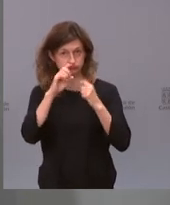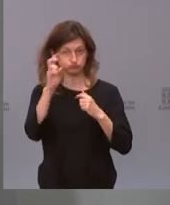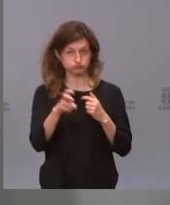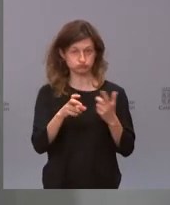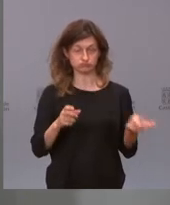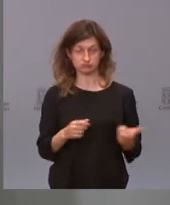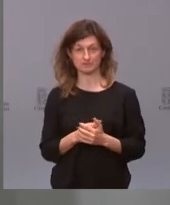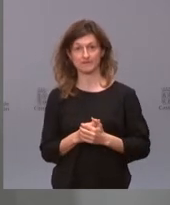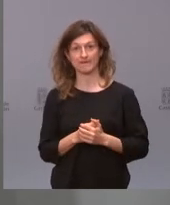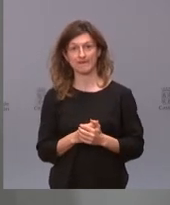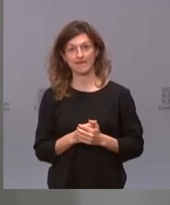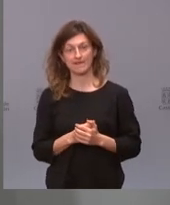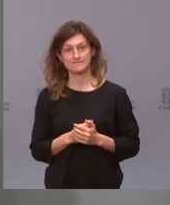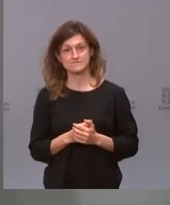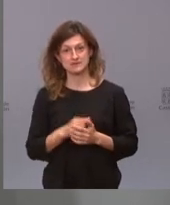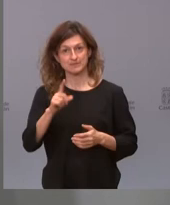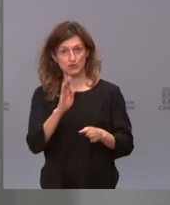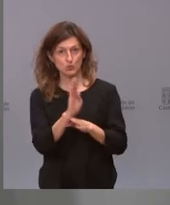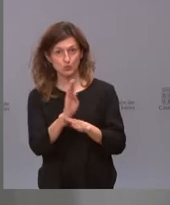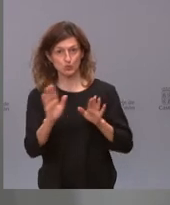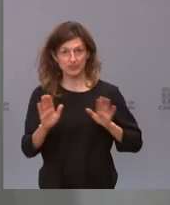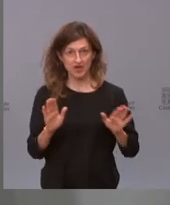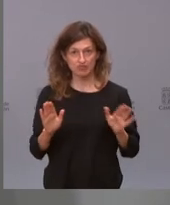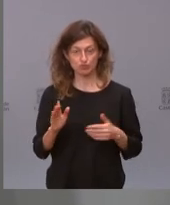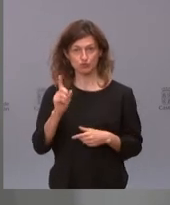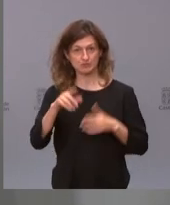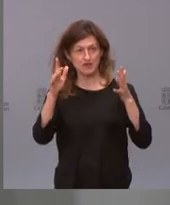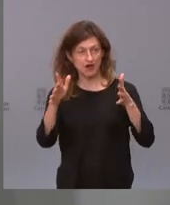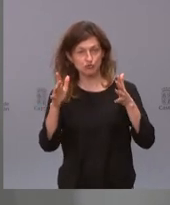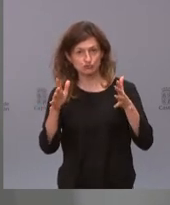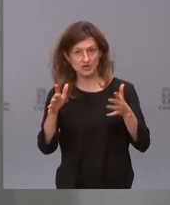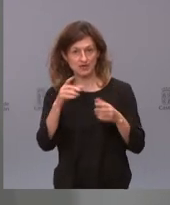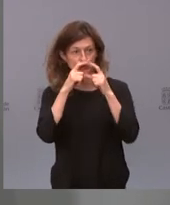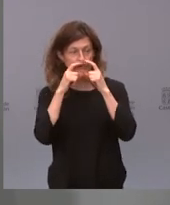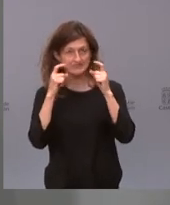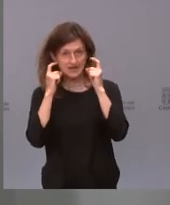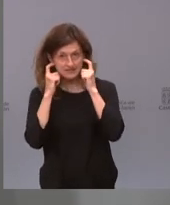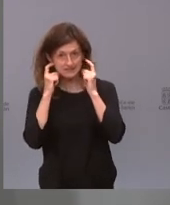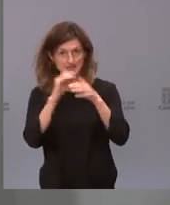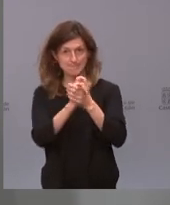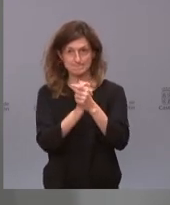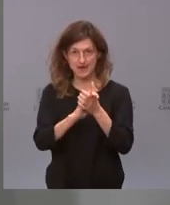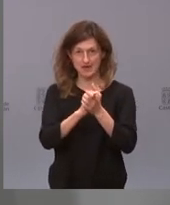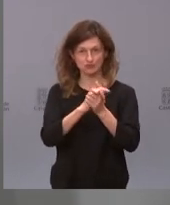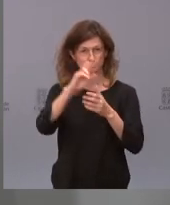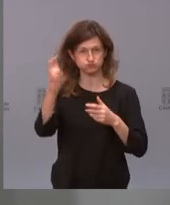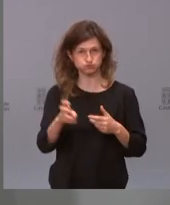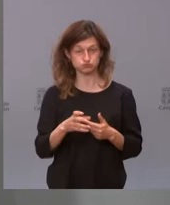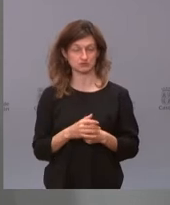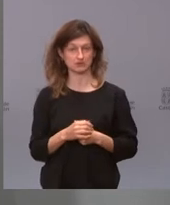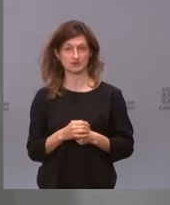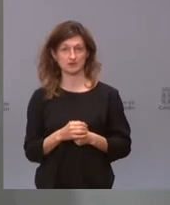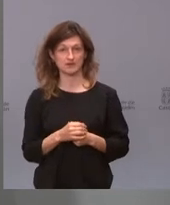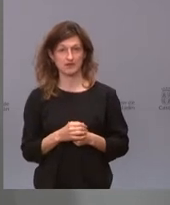vamos a seguir recomendando la cautela, vamos a seguir recomendando la mascarilla, el lavado de manos, etcétera, etcétera,